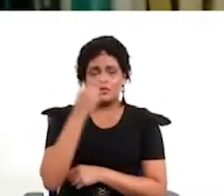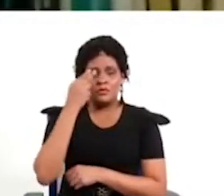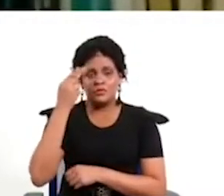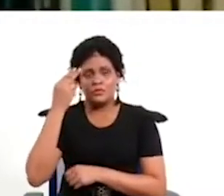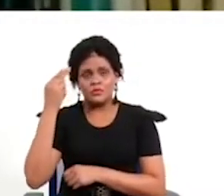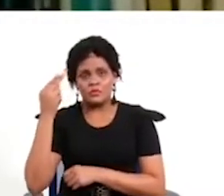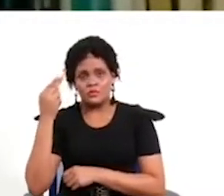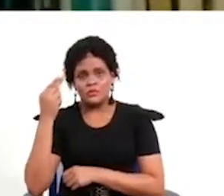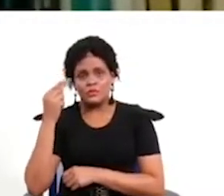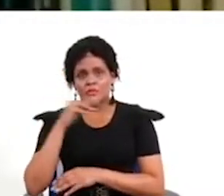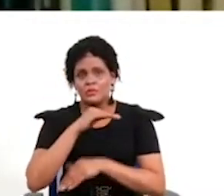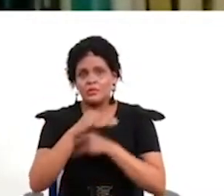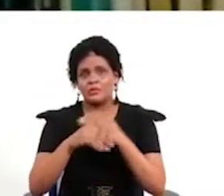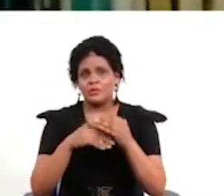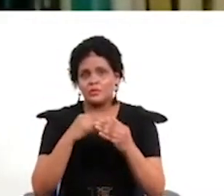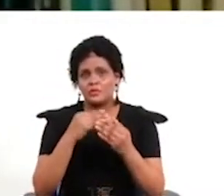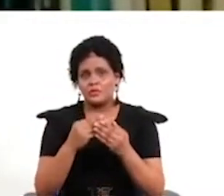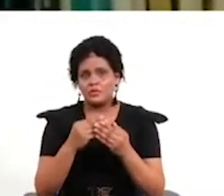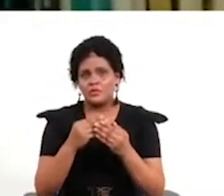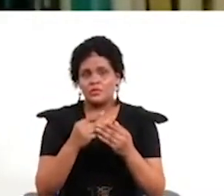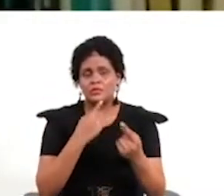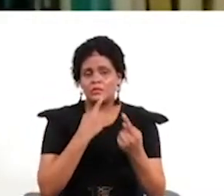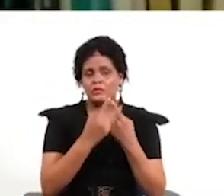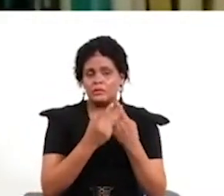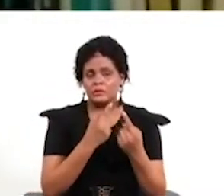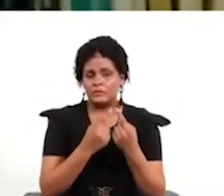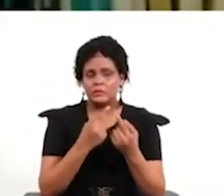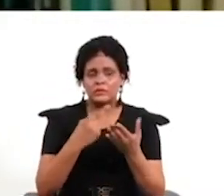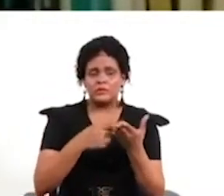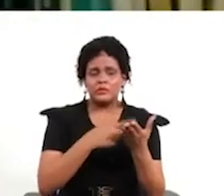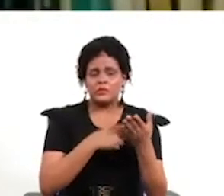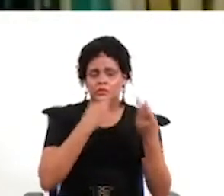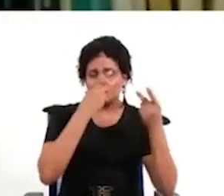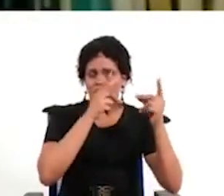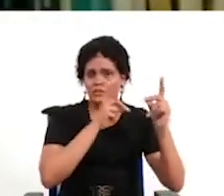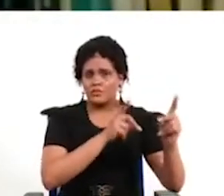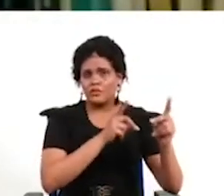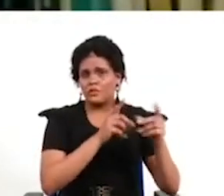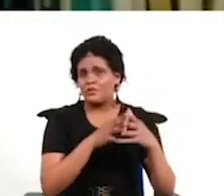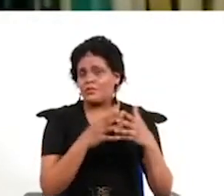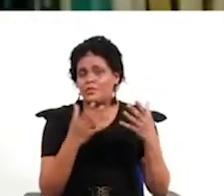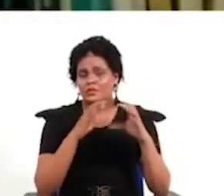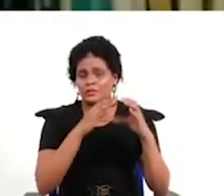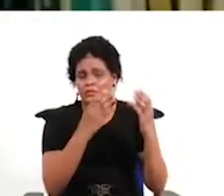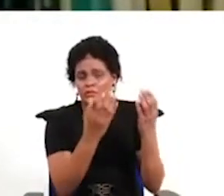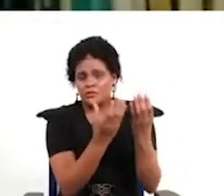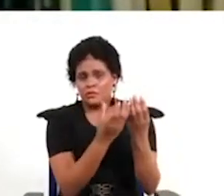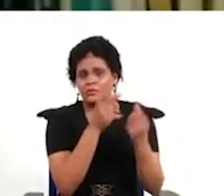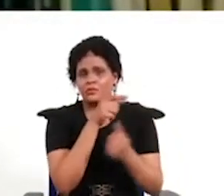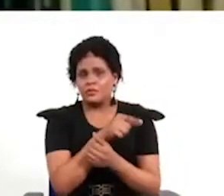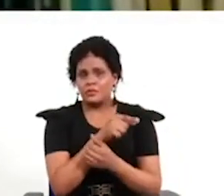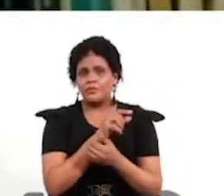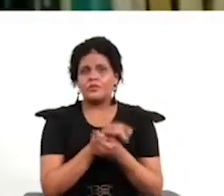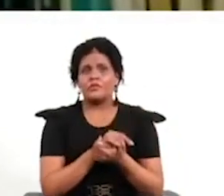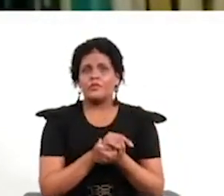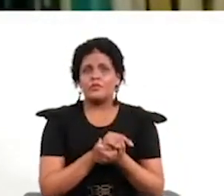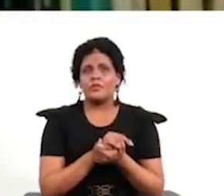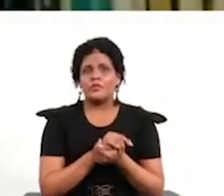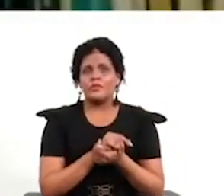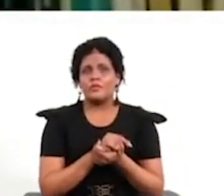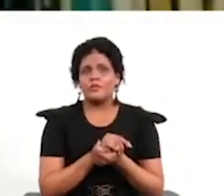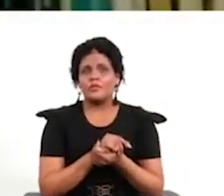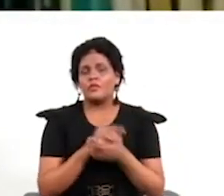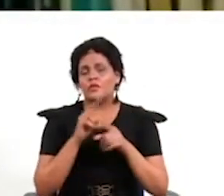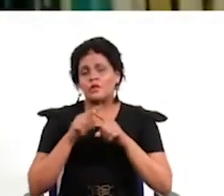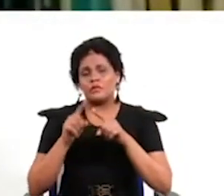más chances de ser reelecto por lo tanto sus posiciones tienen más chances de ser oídas y avaladas por grupos de población